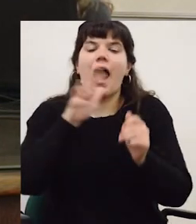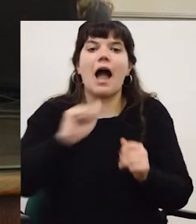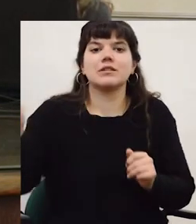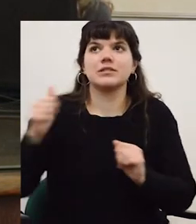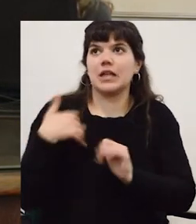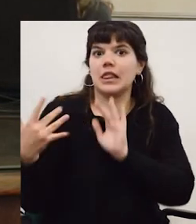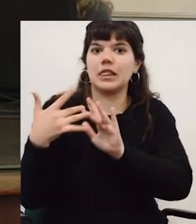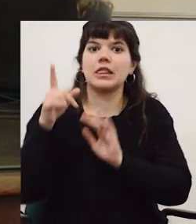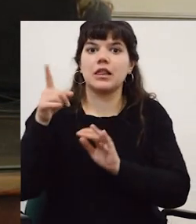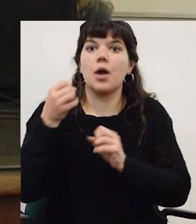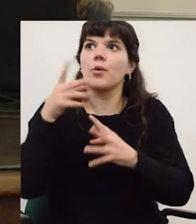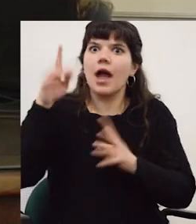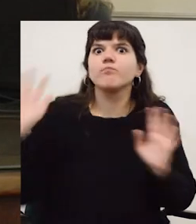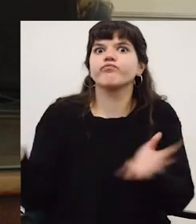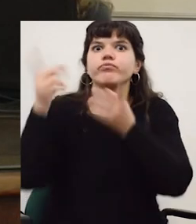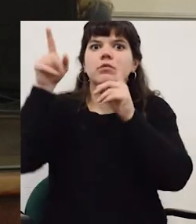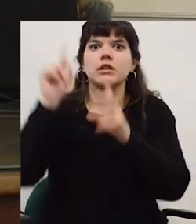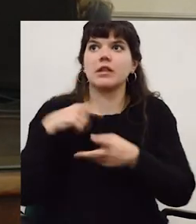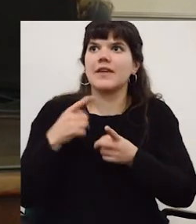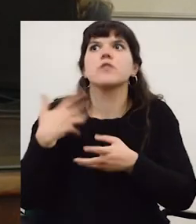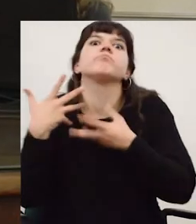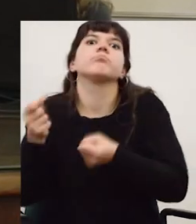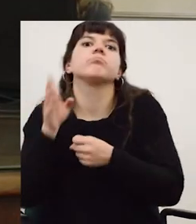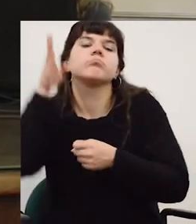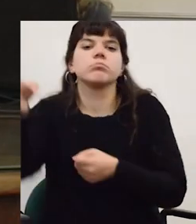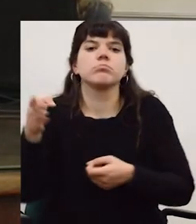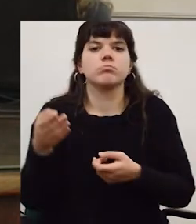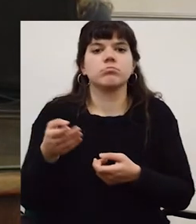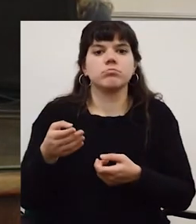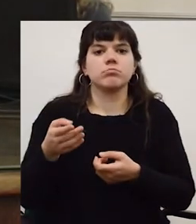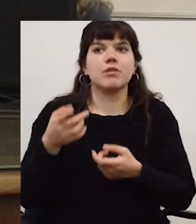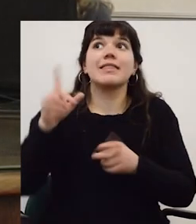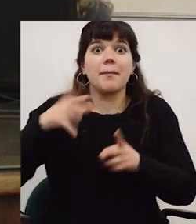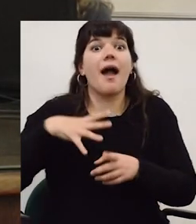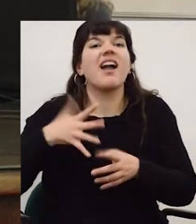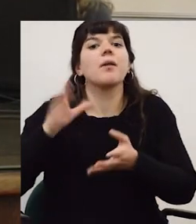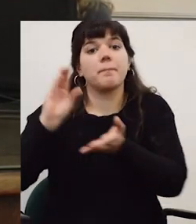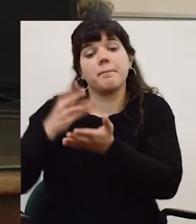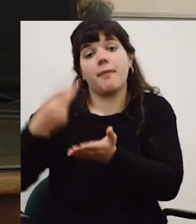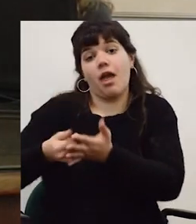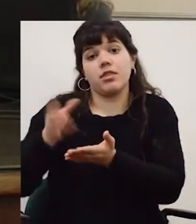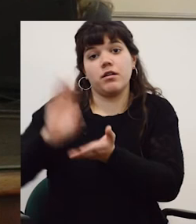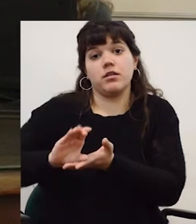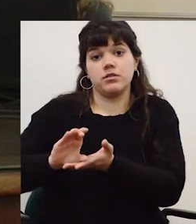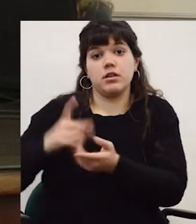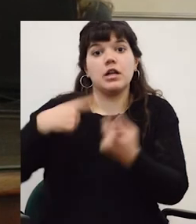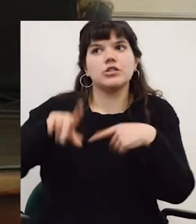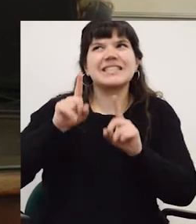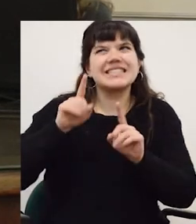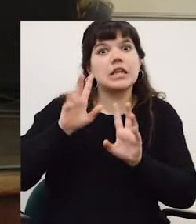la discusión es vamos a asociarnos con Asia porque en Asia hay un impulso y hay qué fondos